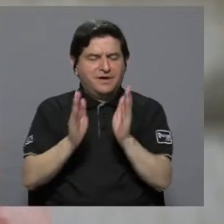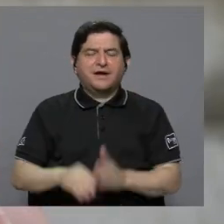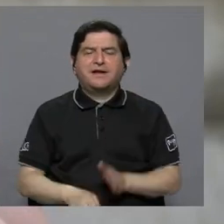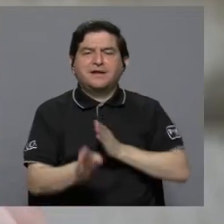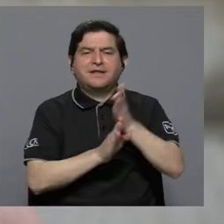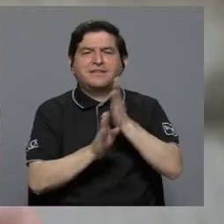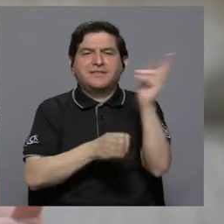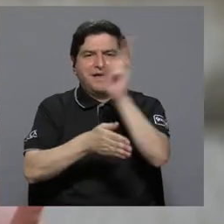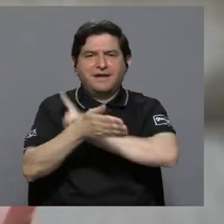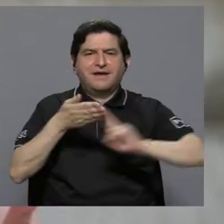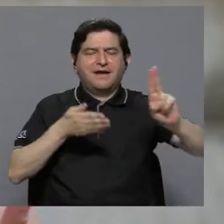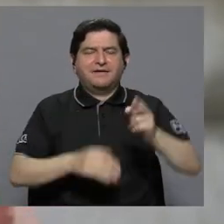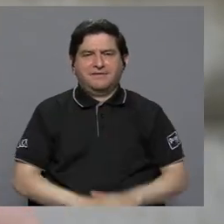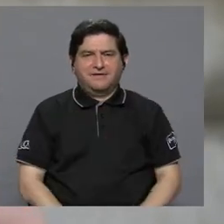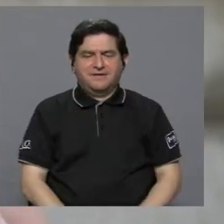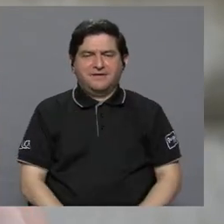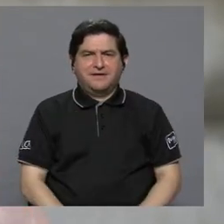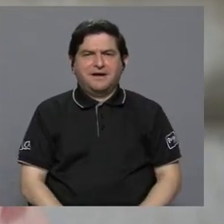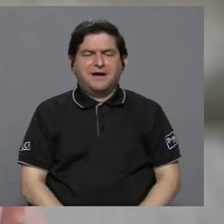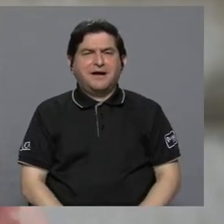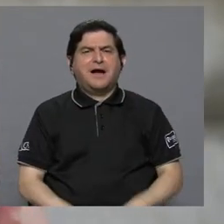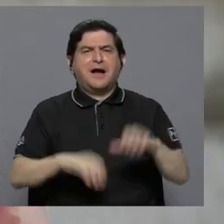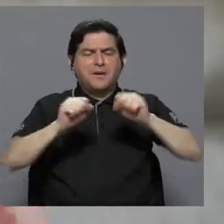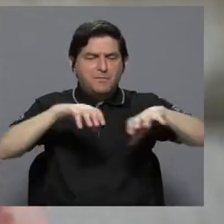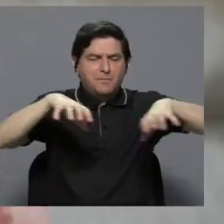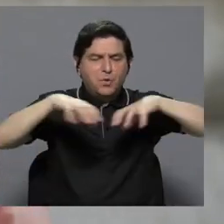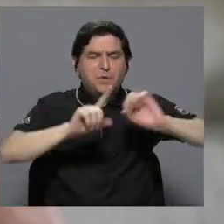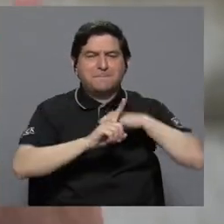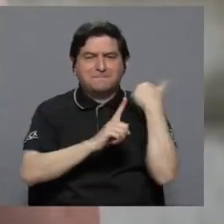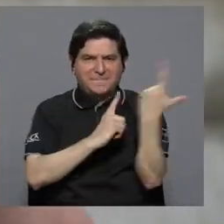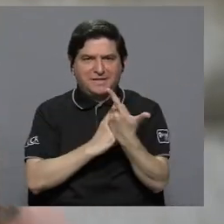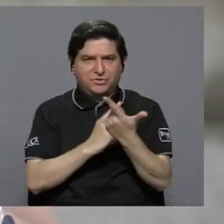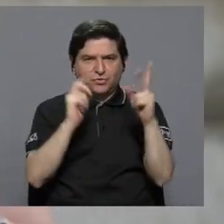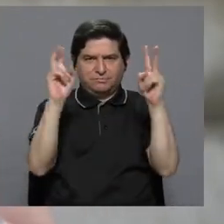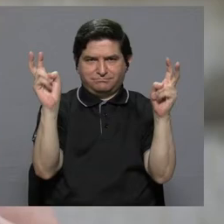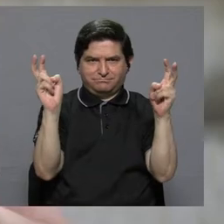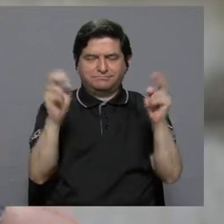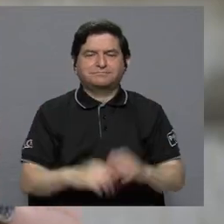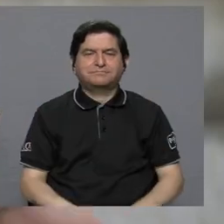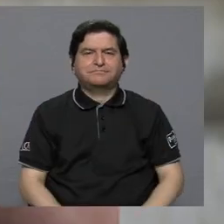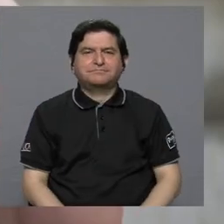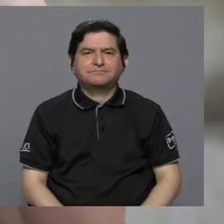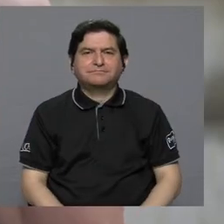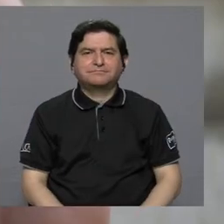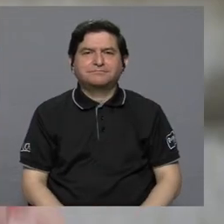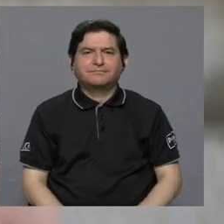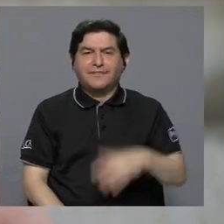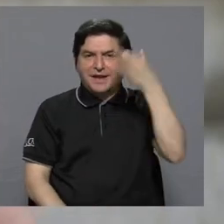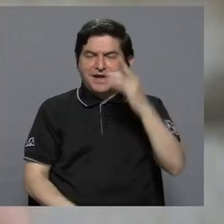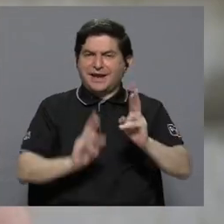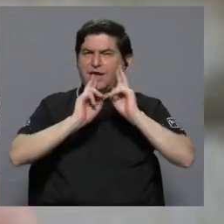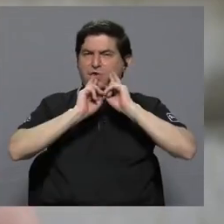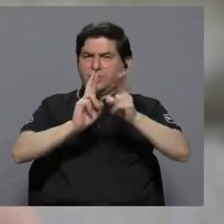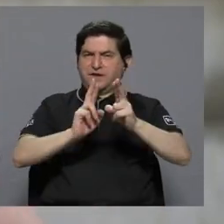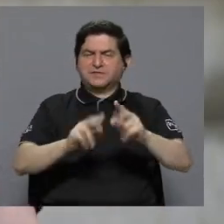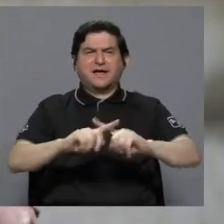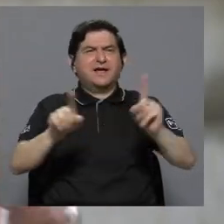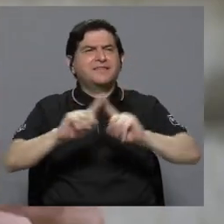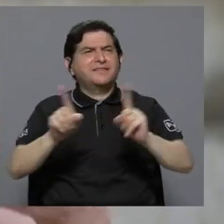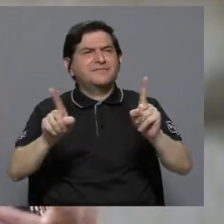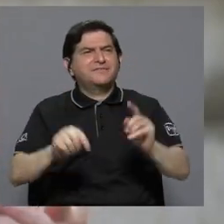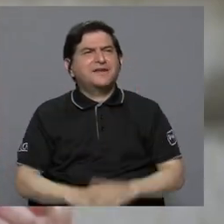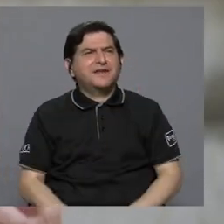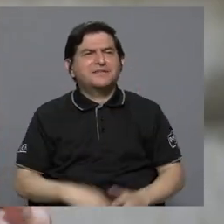universitaria, podemos hacer movilidad social. Creo que la respuesta a muchos de nuestros